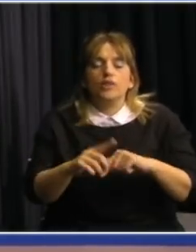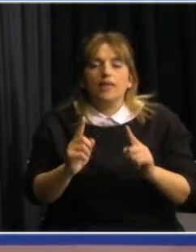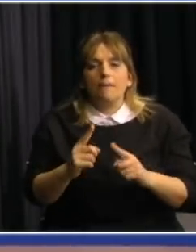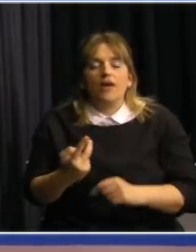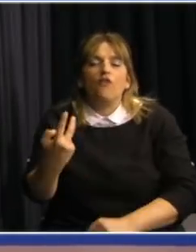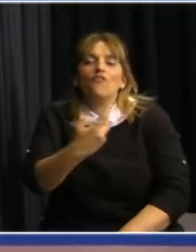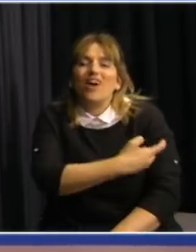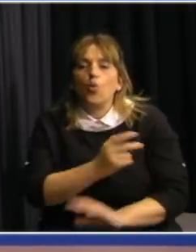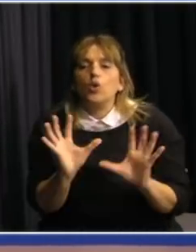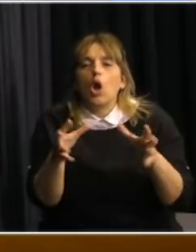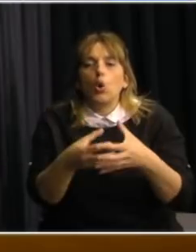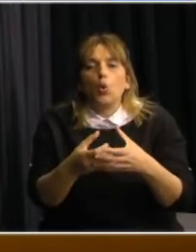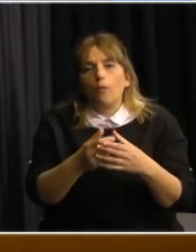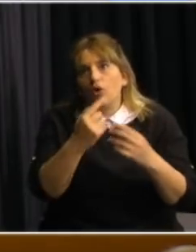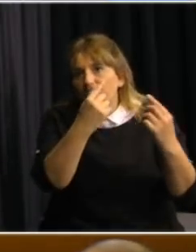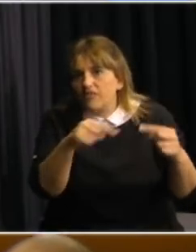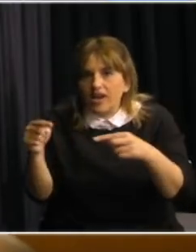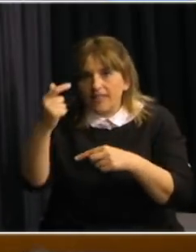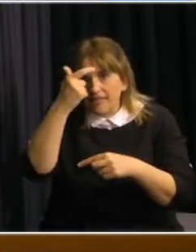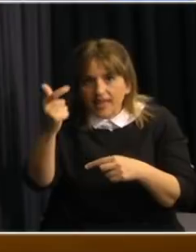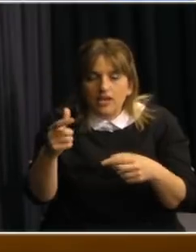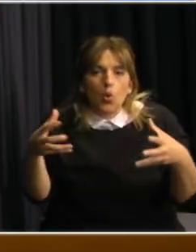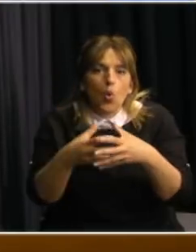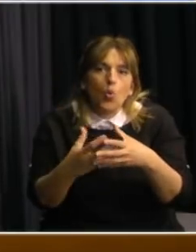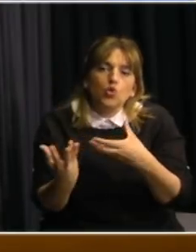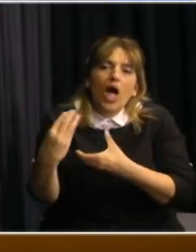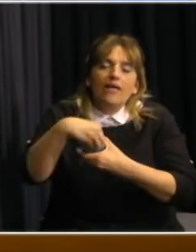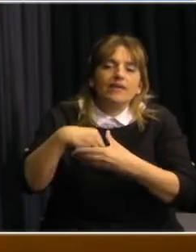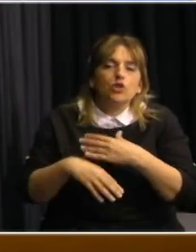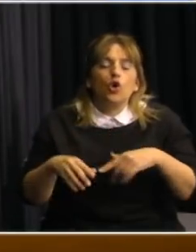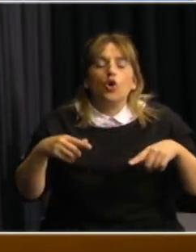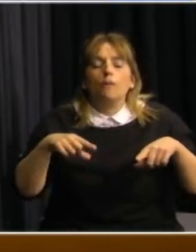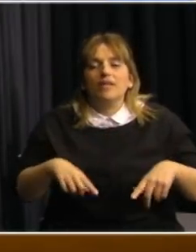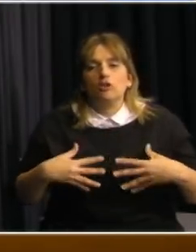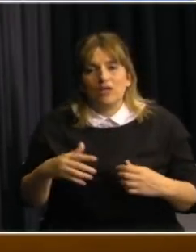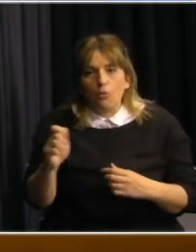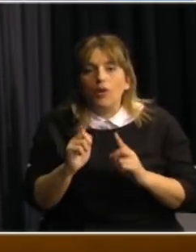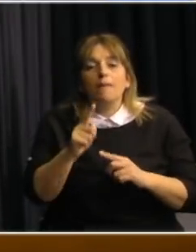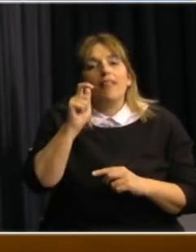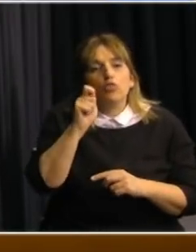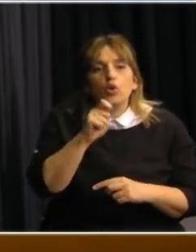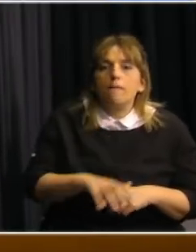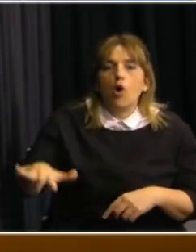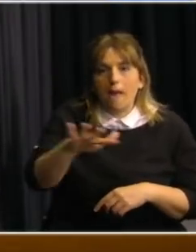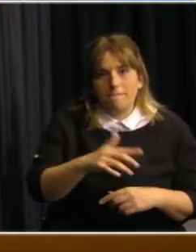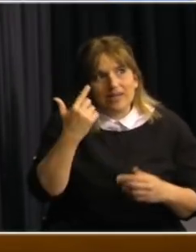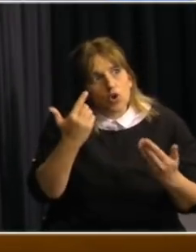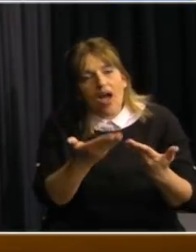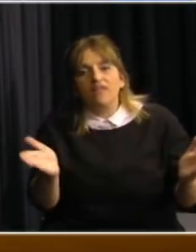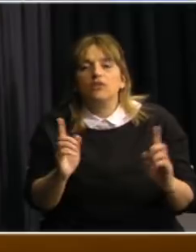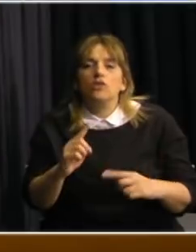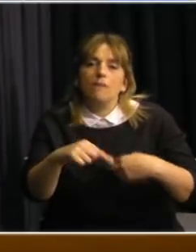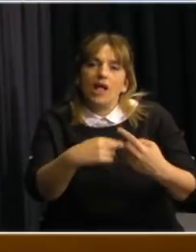con alguna comisión técnico mixta con el Ministerio de Salud Pública, el tema turismo y espacios públicos, el área de